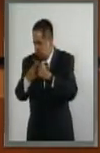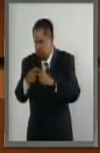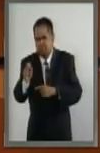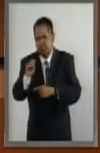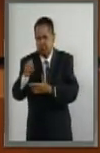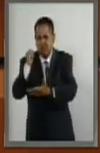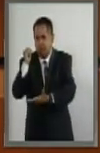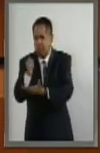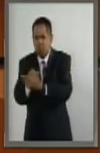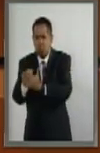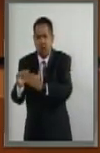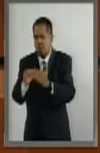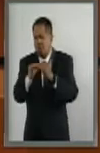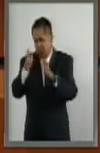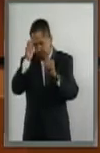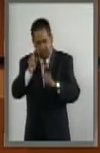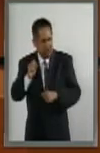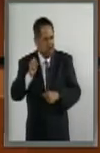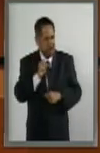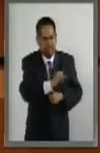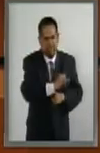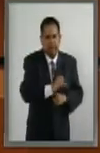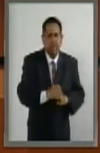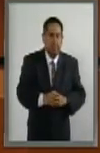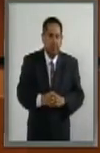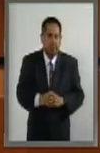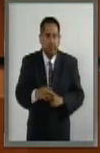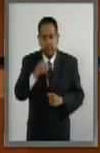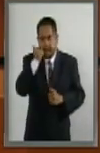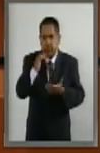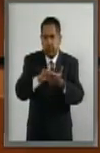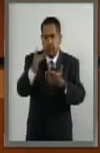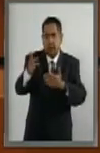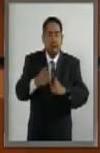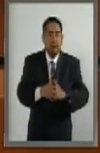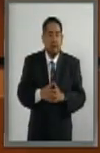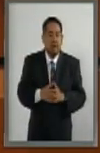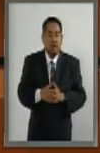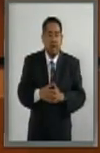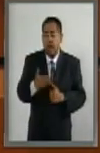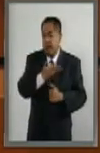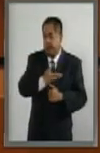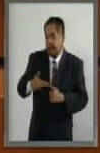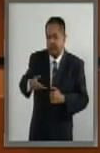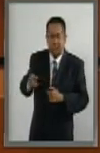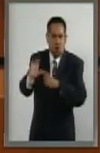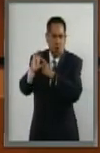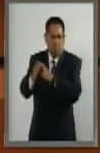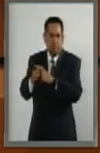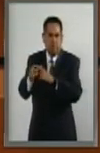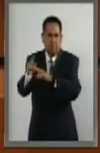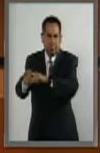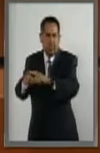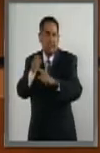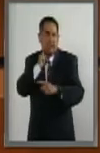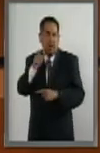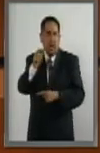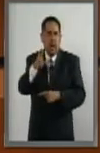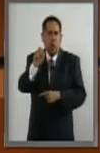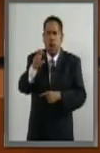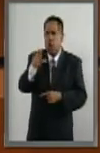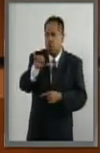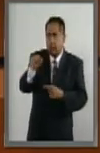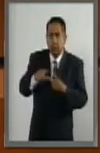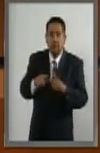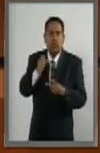aprobado por ambas comisiones. Quiero agradecer a los presidentes de las comisiones, a la senadora Laura Rojas,